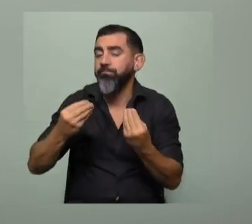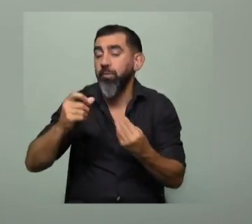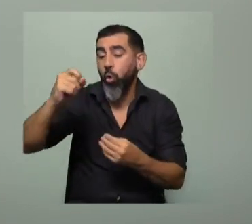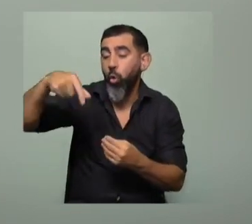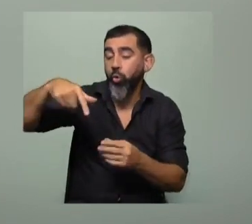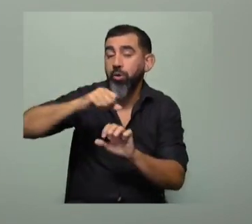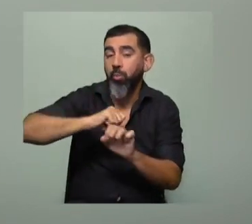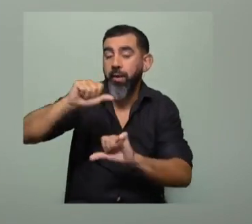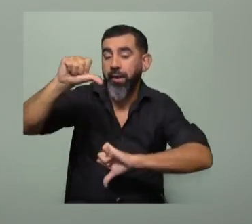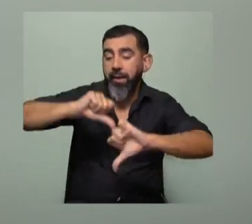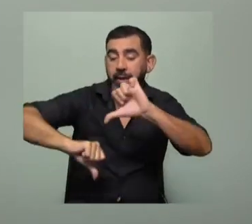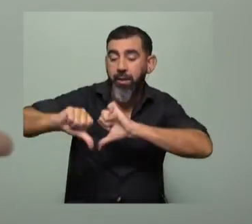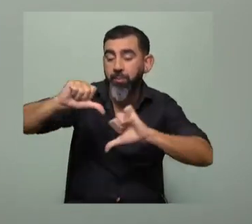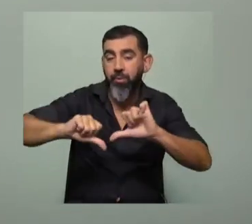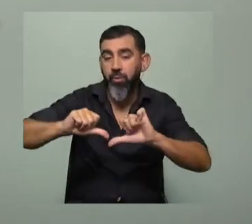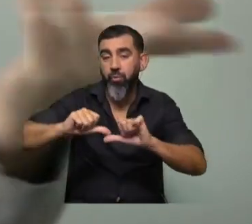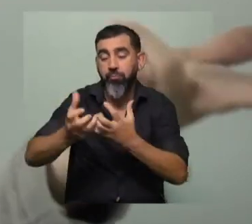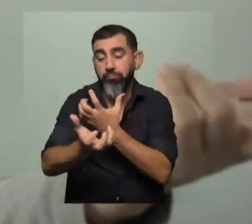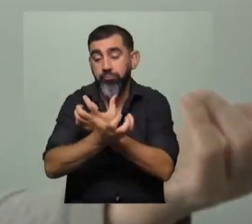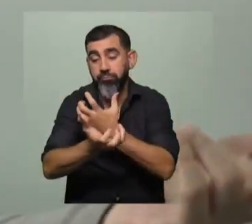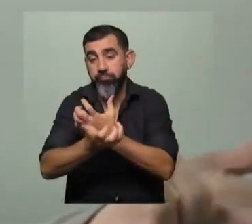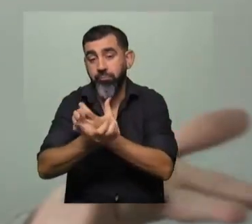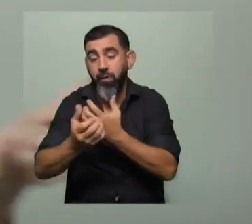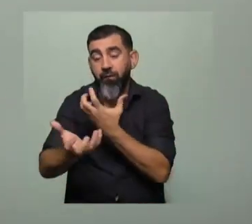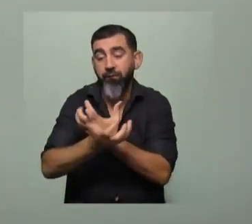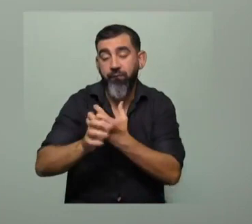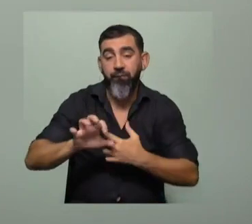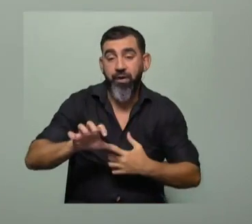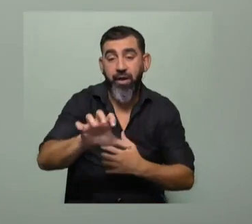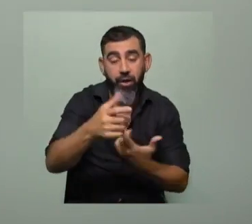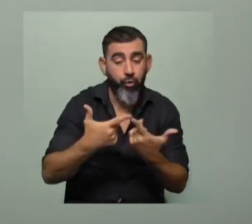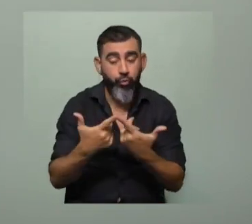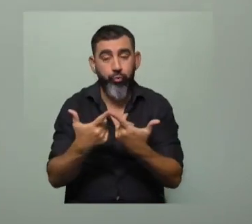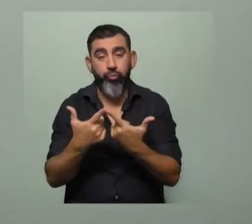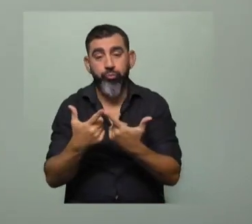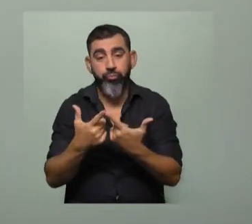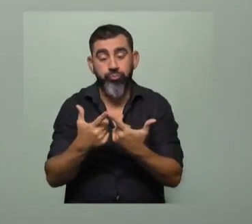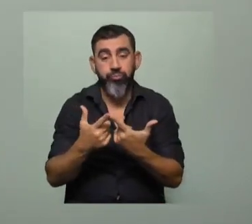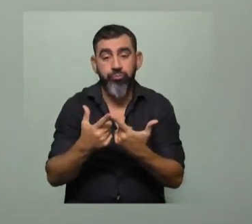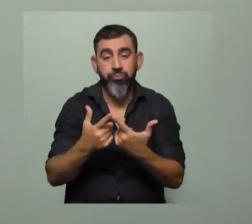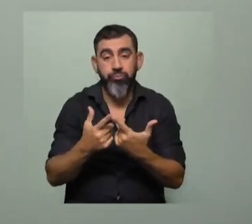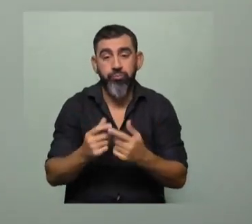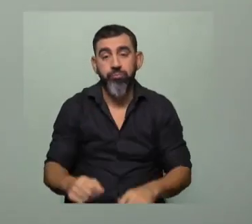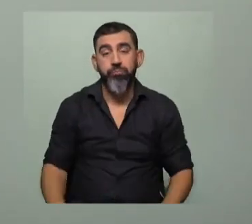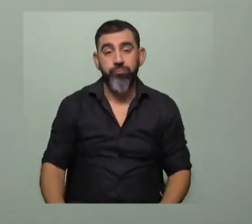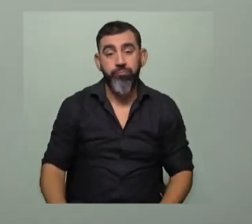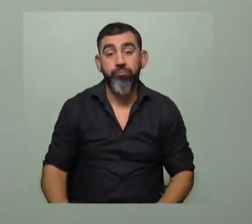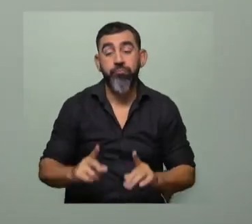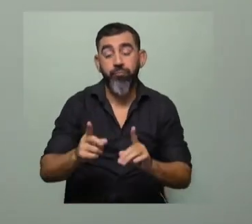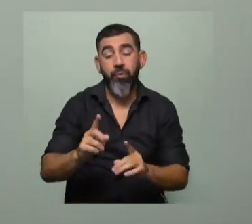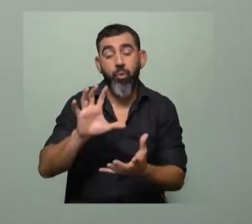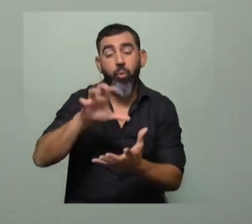gota puede haber químicos, puede haber pesticidas, porque le pusieron veneno para las hormigas. El pueblo Pando cuantificó